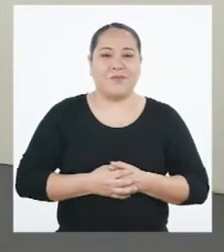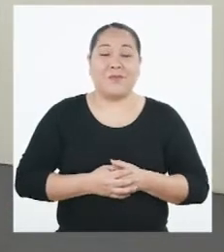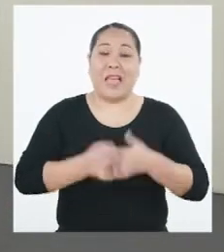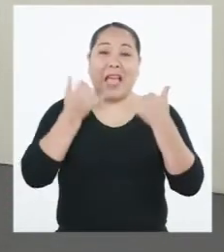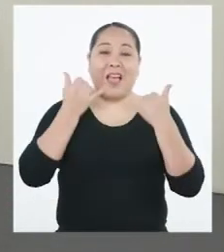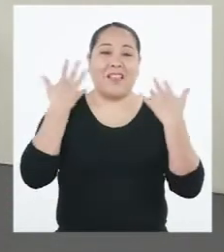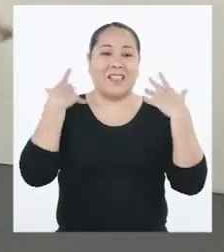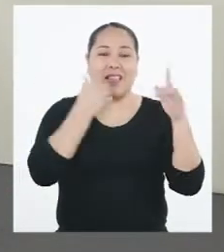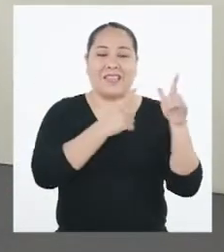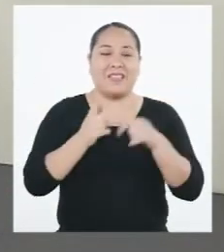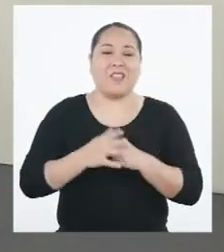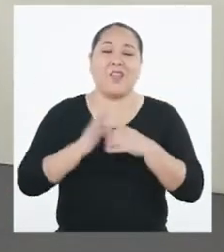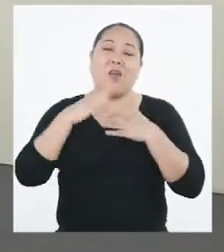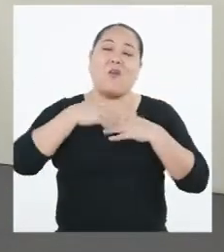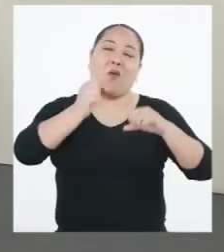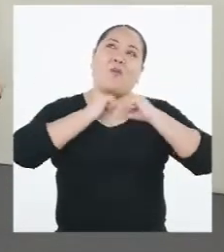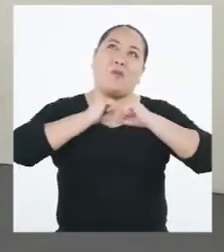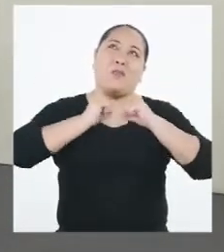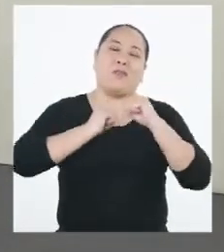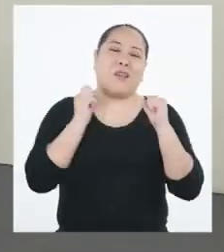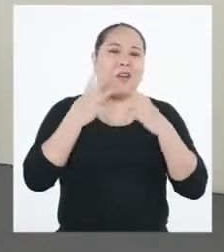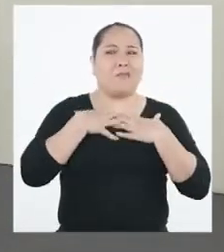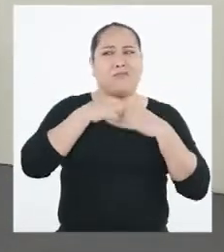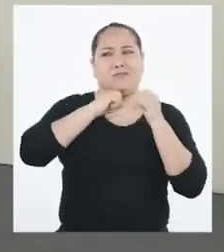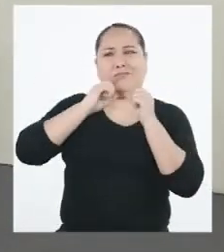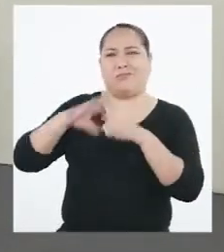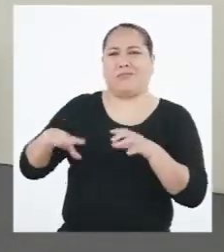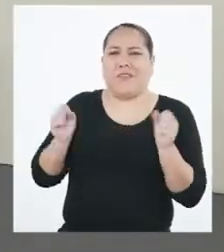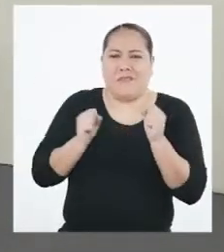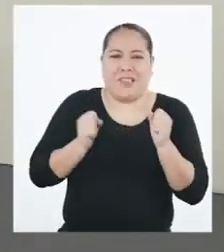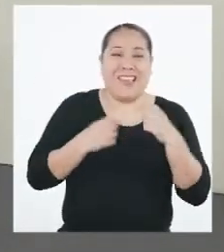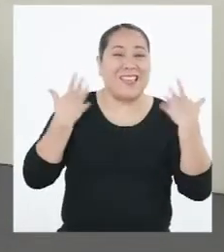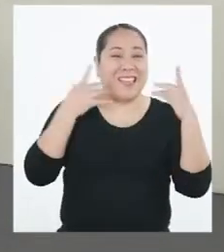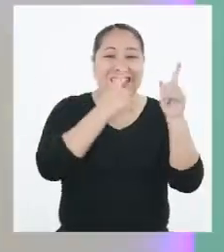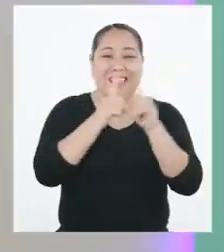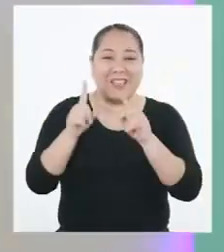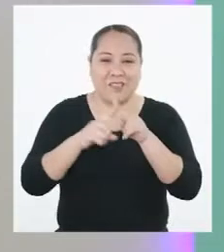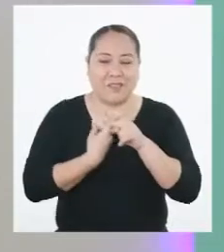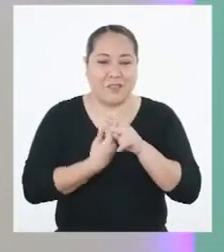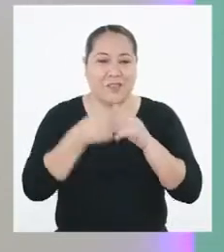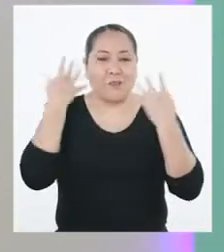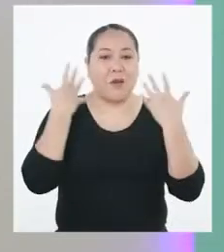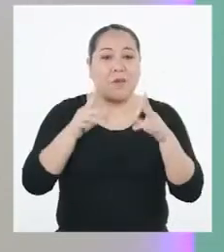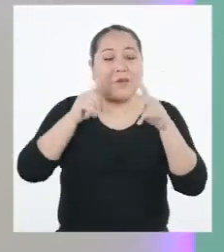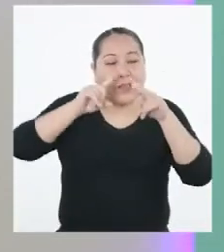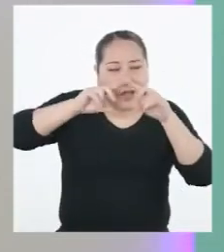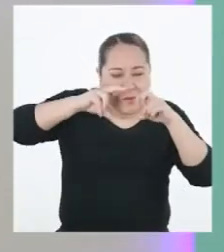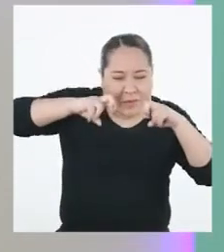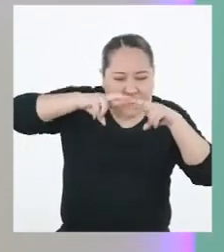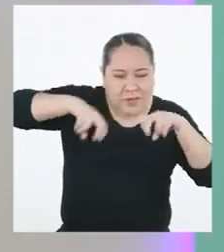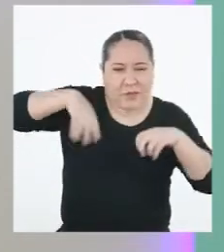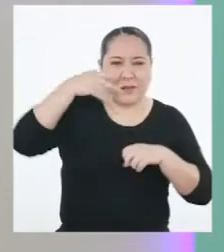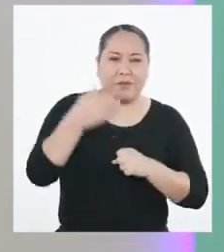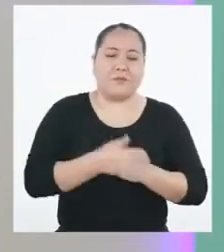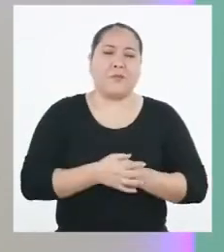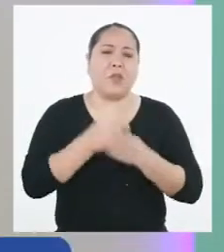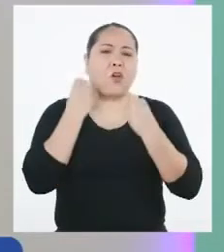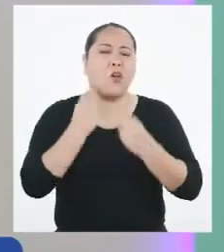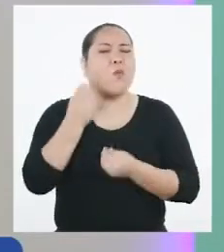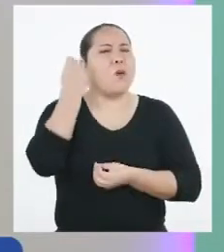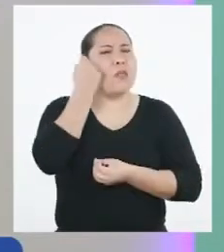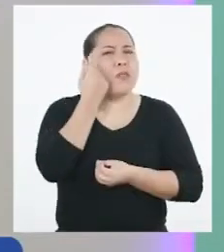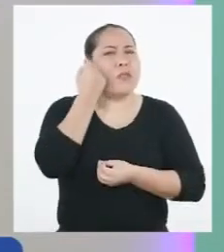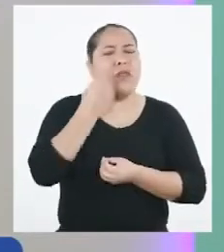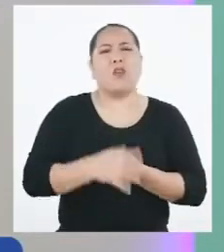Ahora sí, después de hacer ejercicio, se me quitó el frío. Ya estoy listo para empezar. Vamos a investigar sobre lo siguiente. ¿Cómo